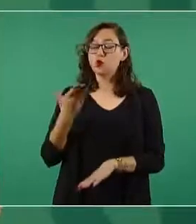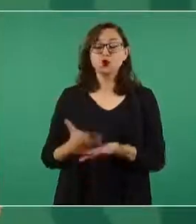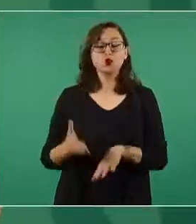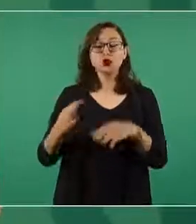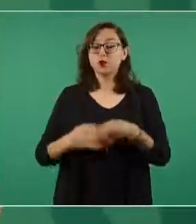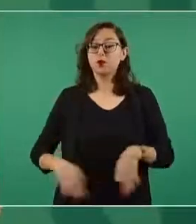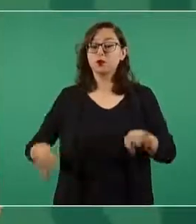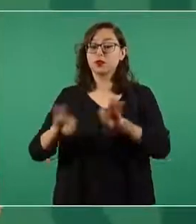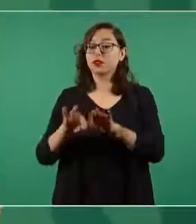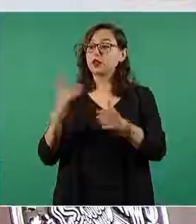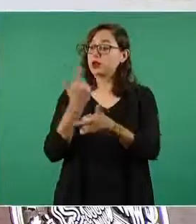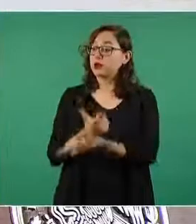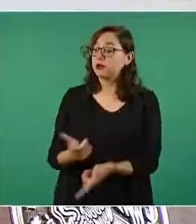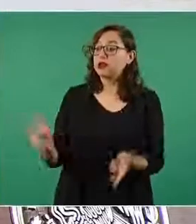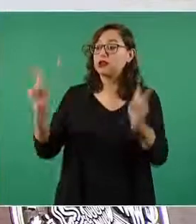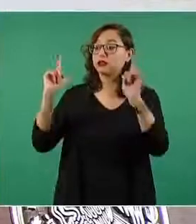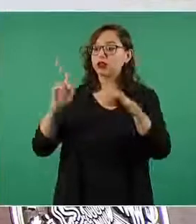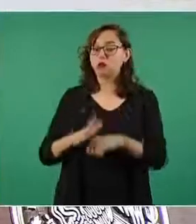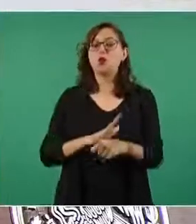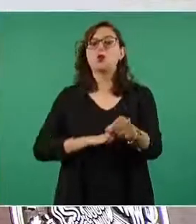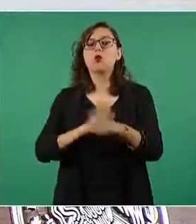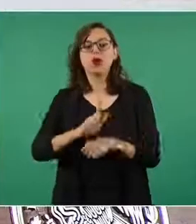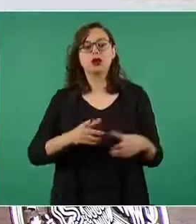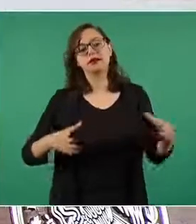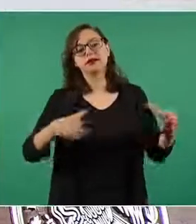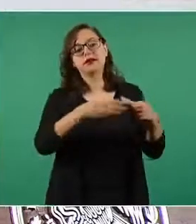libertad del zorro en el gallinero,